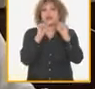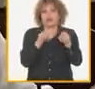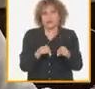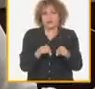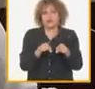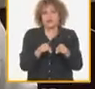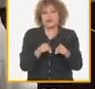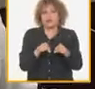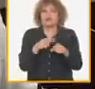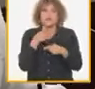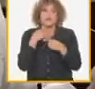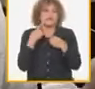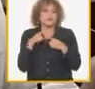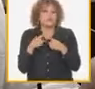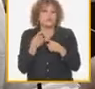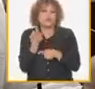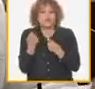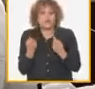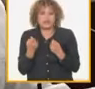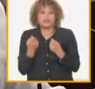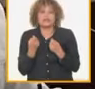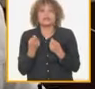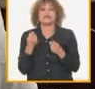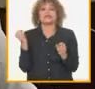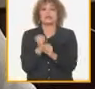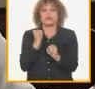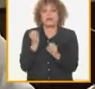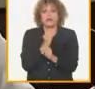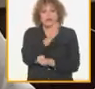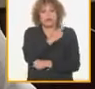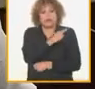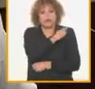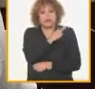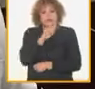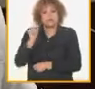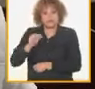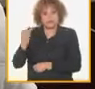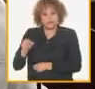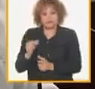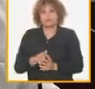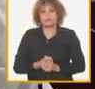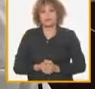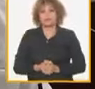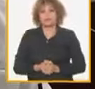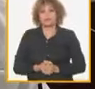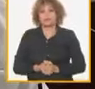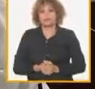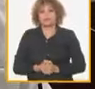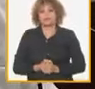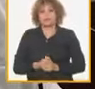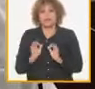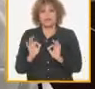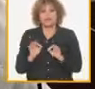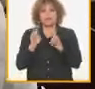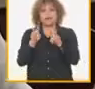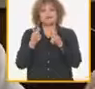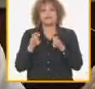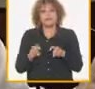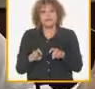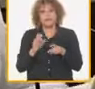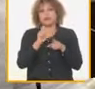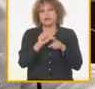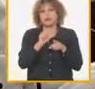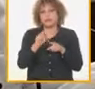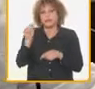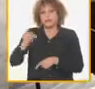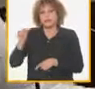cuadros y yo lo digo a los niveles que corresponden en las asambleas con los campesinos